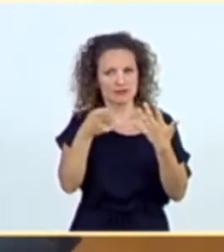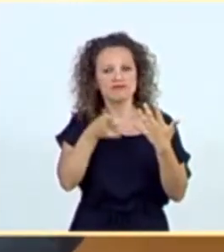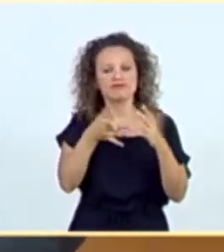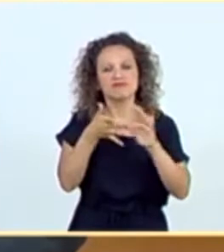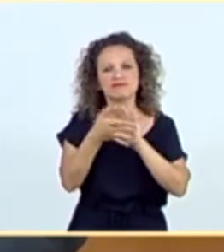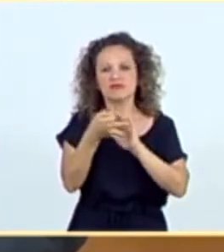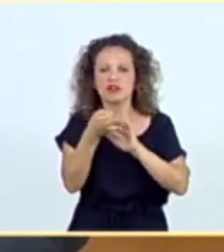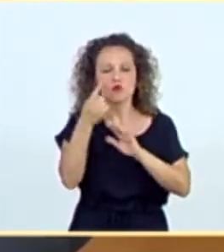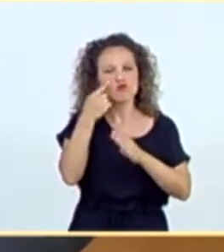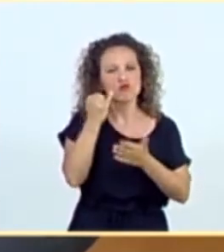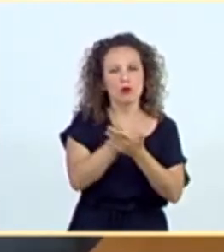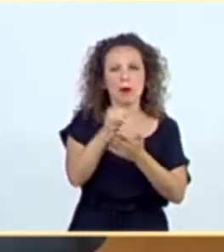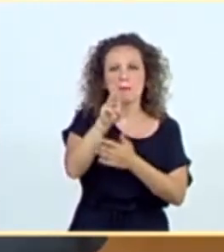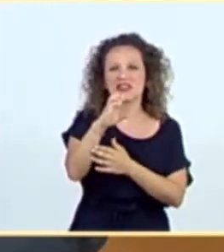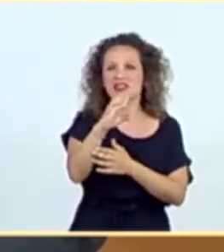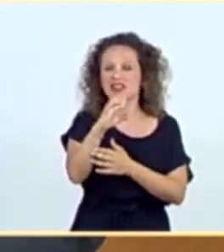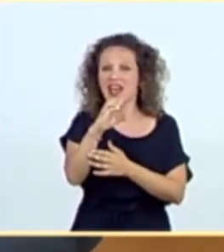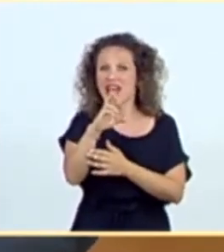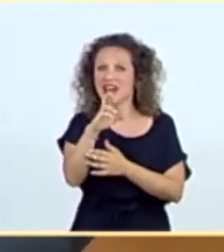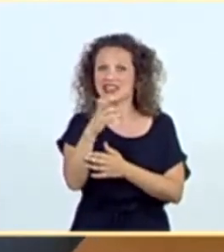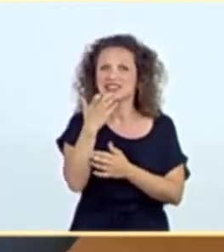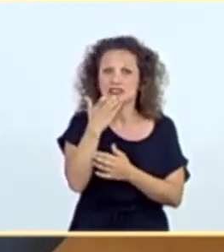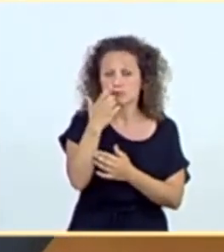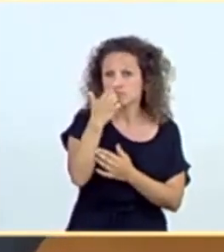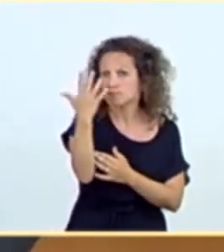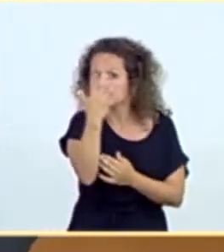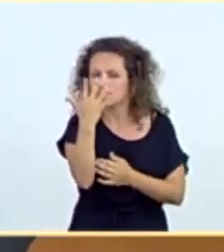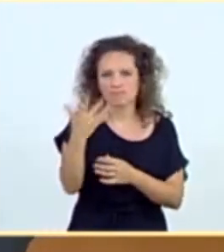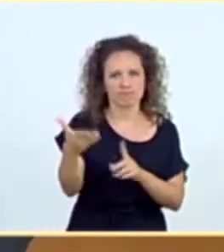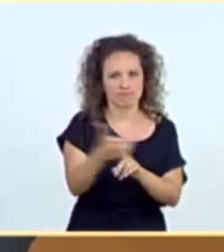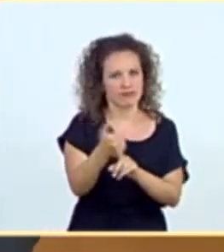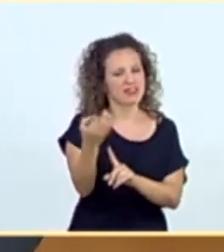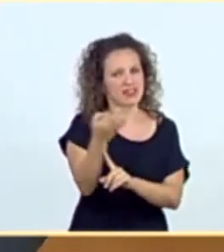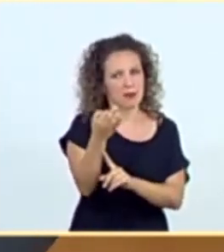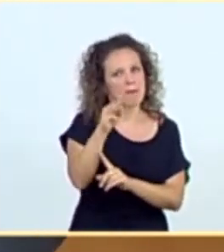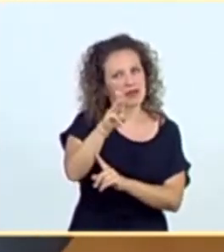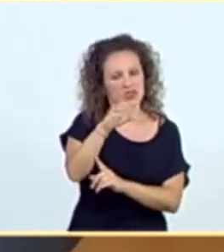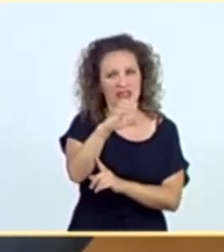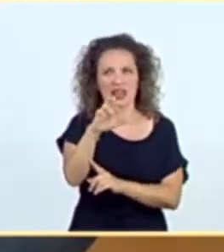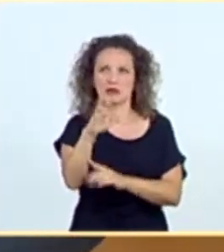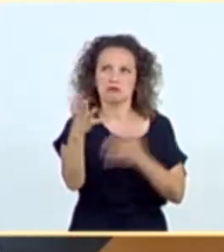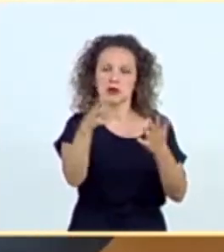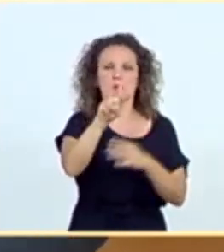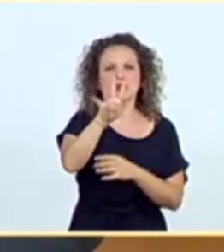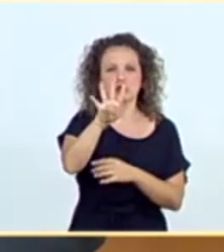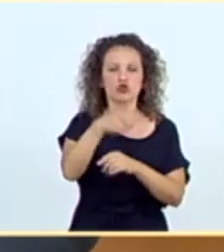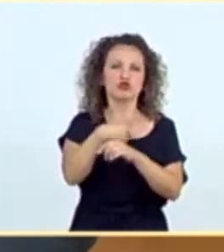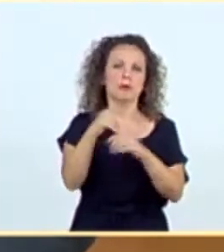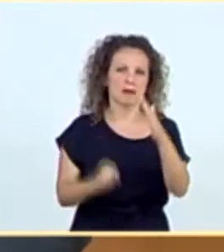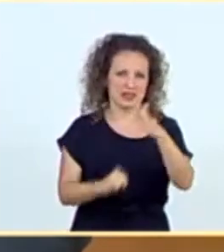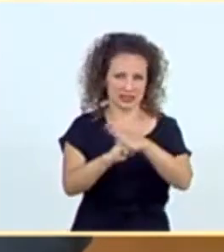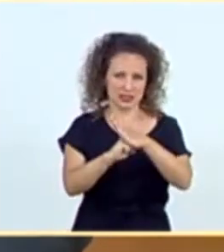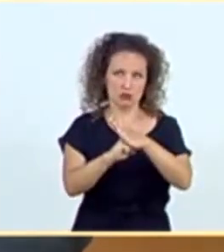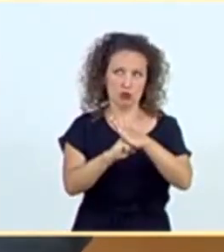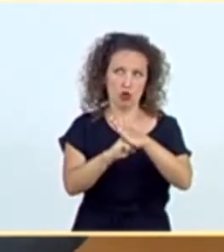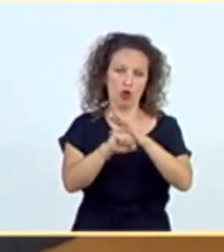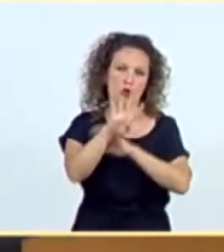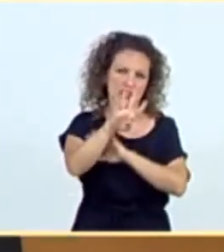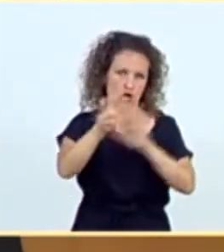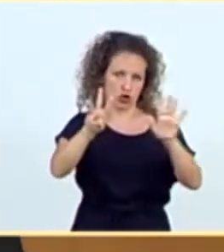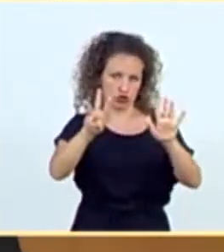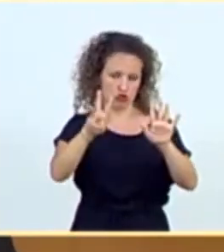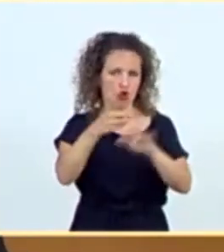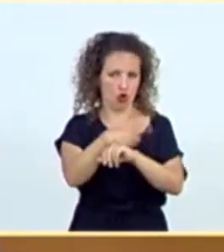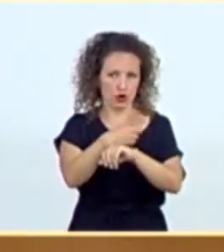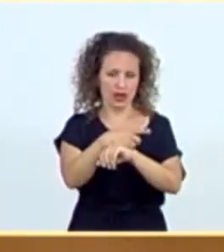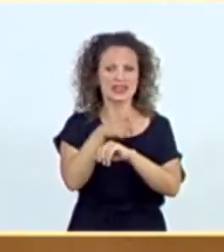pruebas diagnósticas PCR a todos los casos sospechosos en un periodo ideal de 24 horas, máximo de 48 horas, y